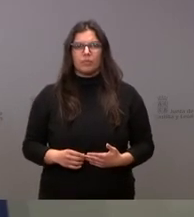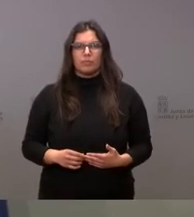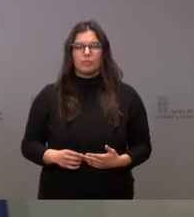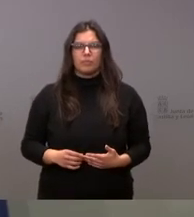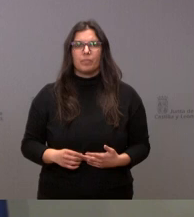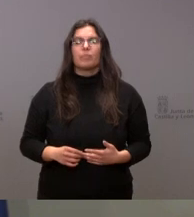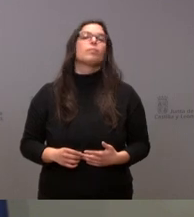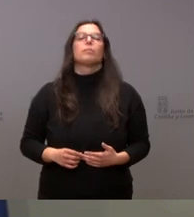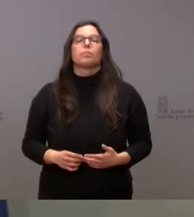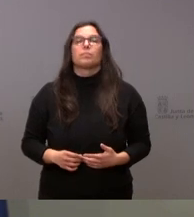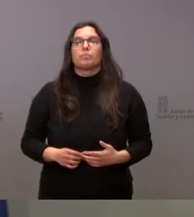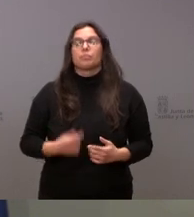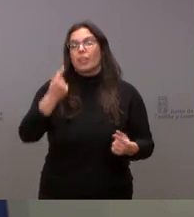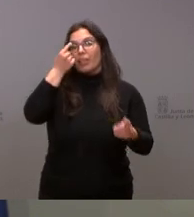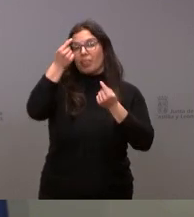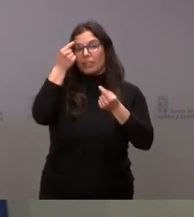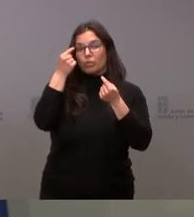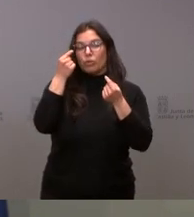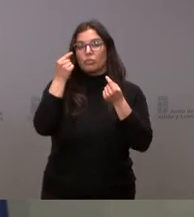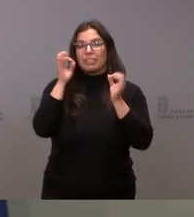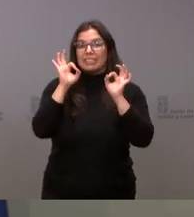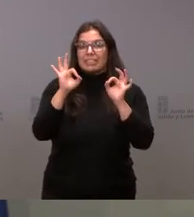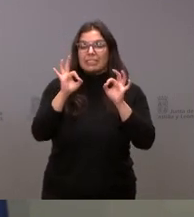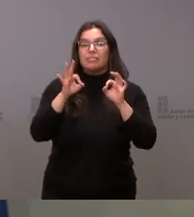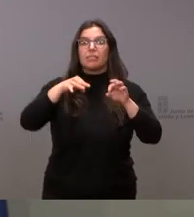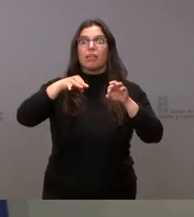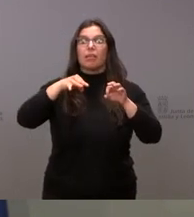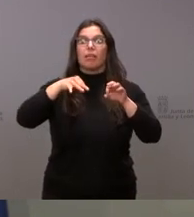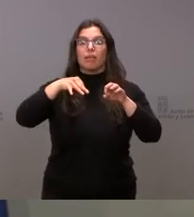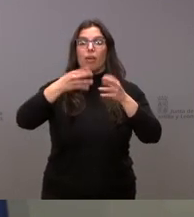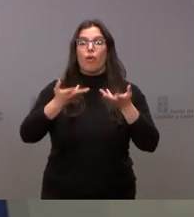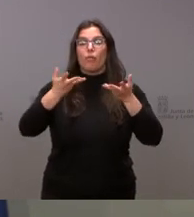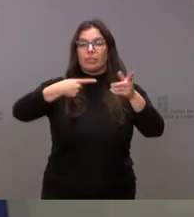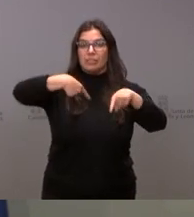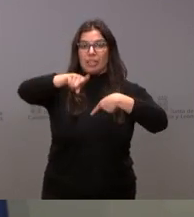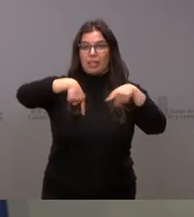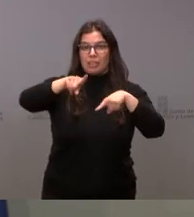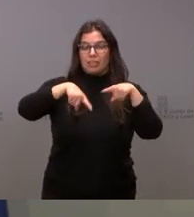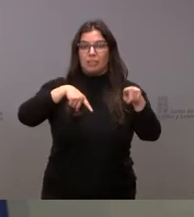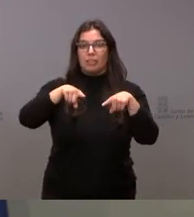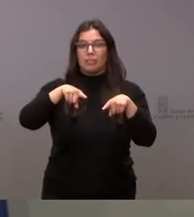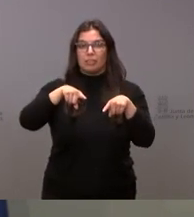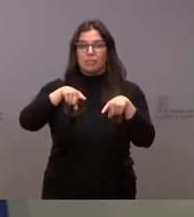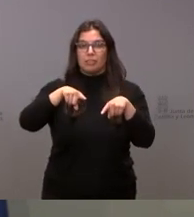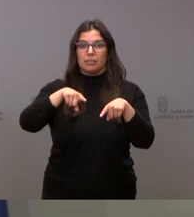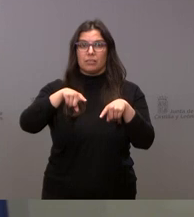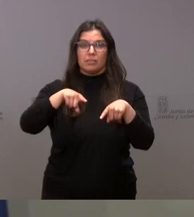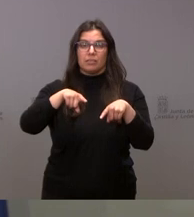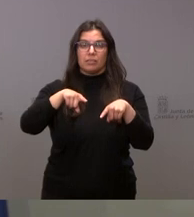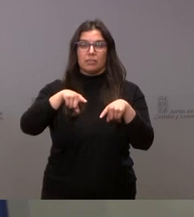Pregunta algunos datos, en concreto el traslado a través de medios